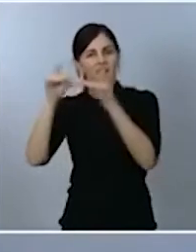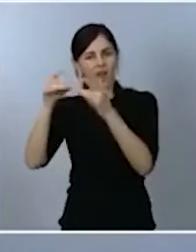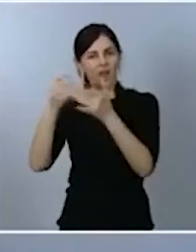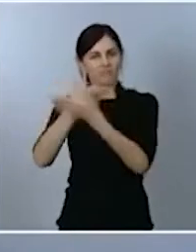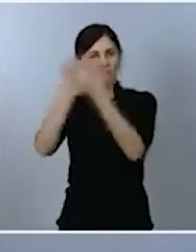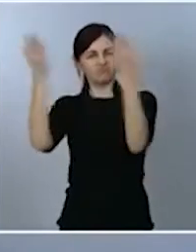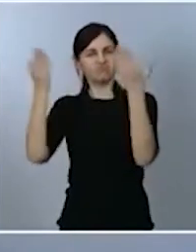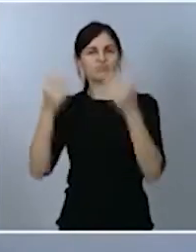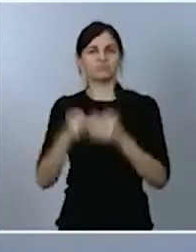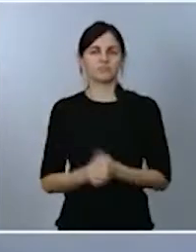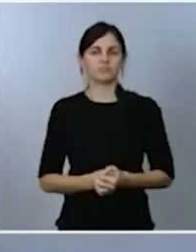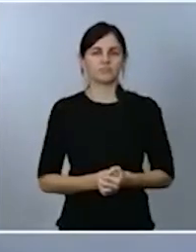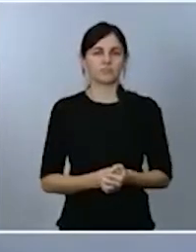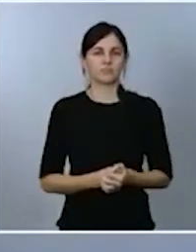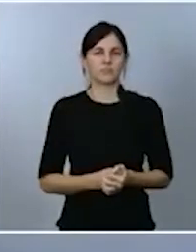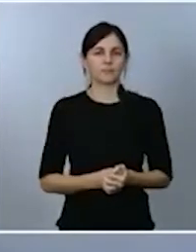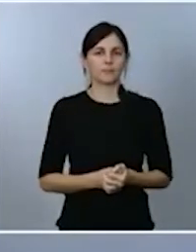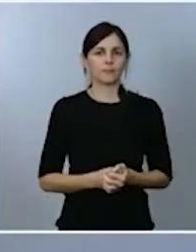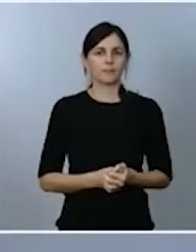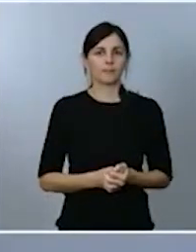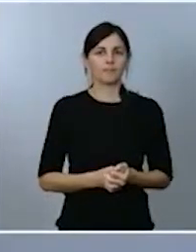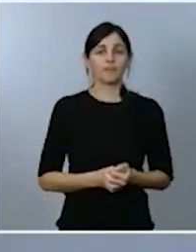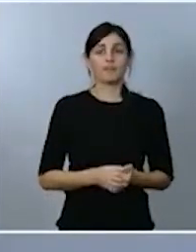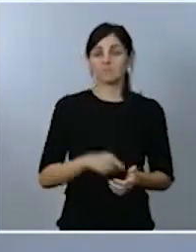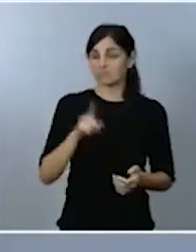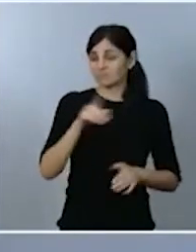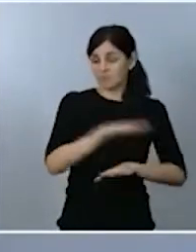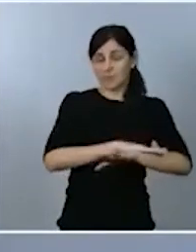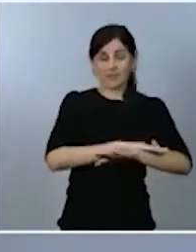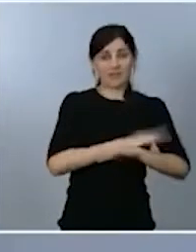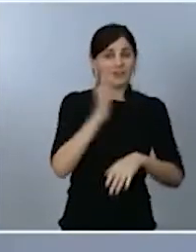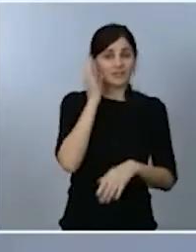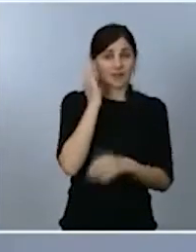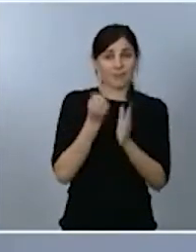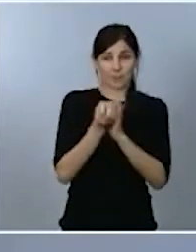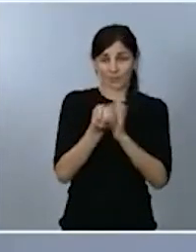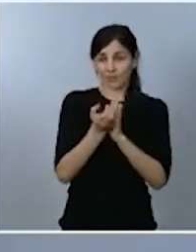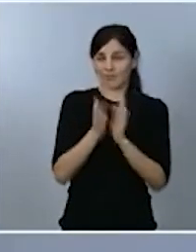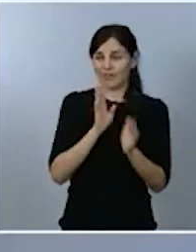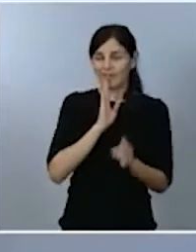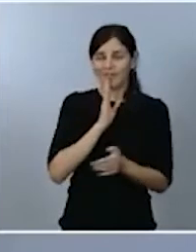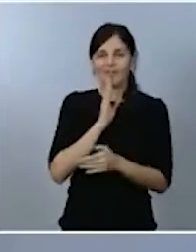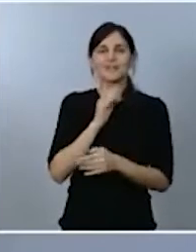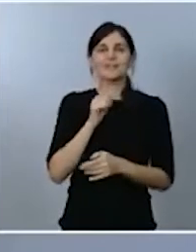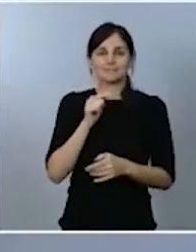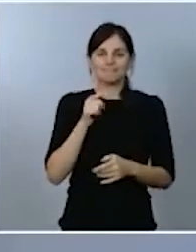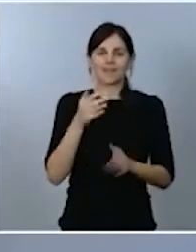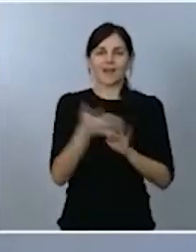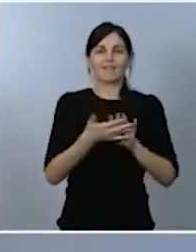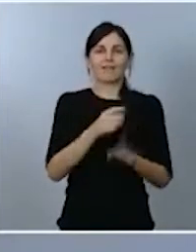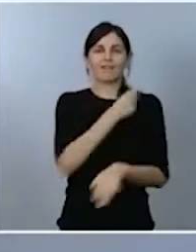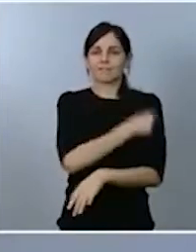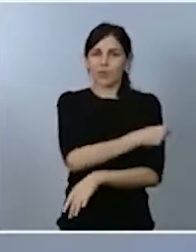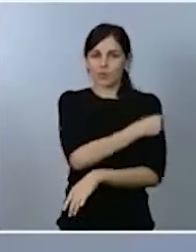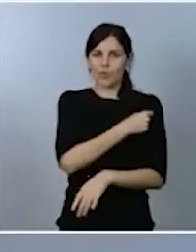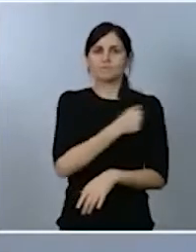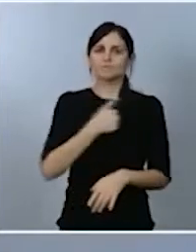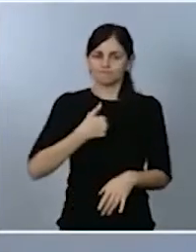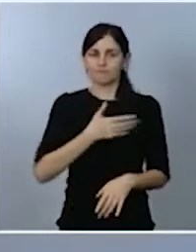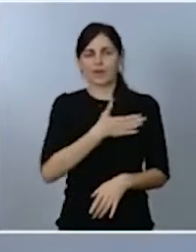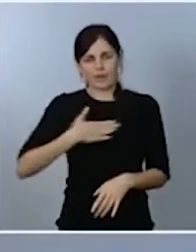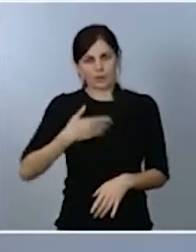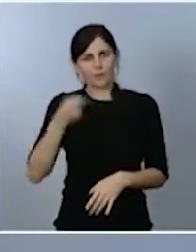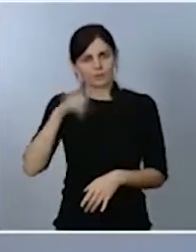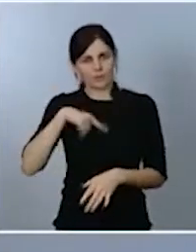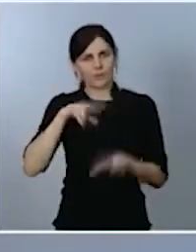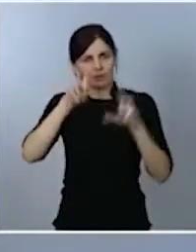mención, por supuesto, como decía también la ministra portavoz, al asunto de las vacunas o a los estudios que tenemos científicos sobre las